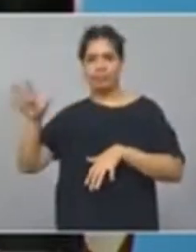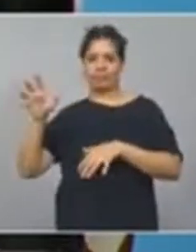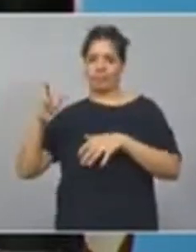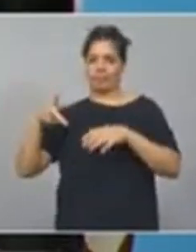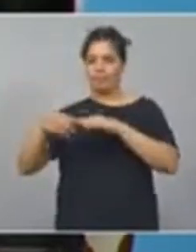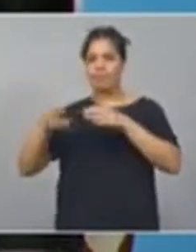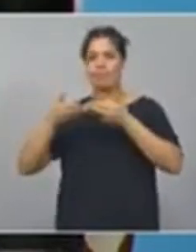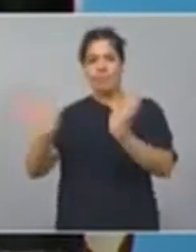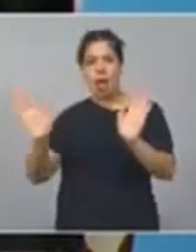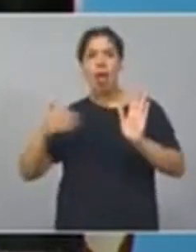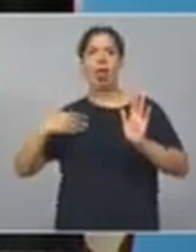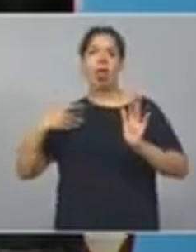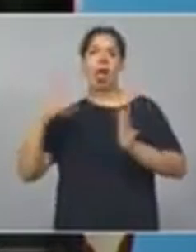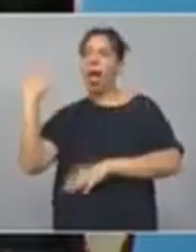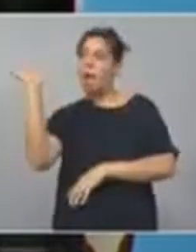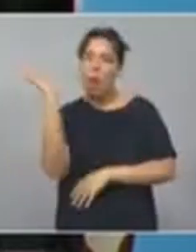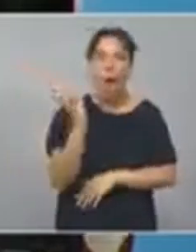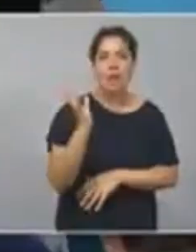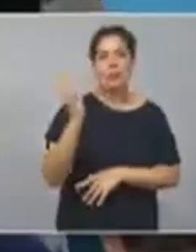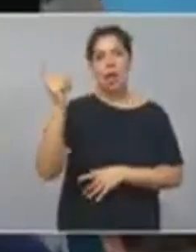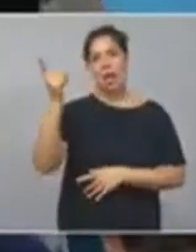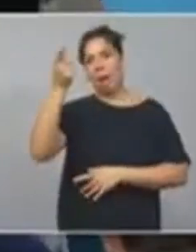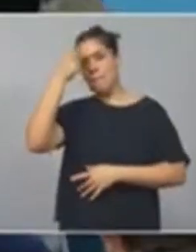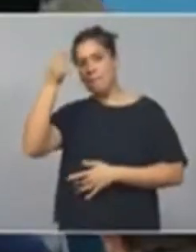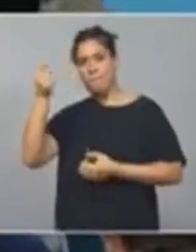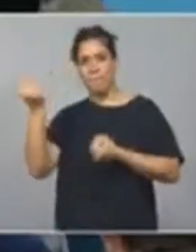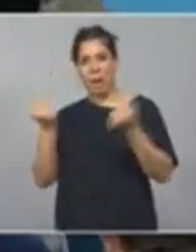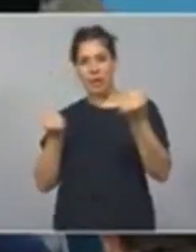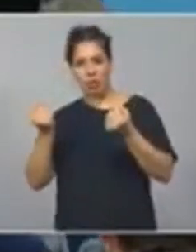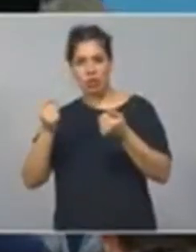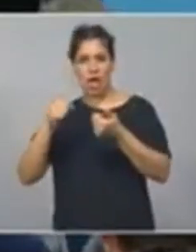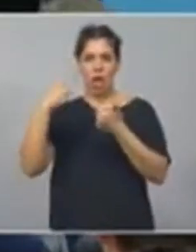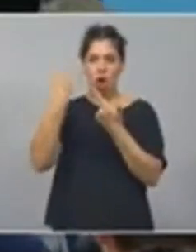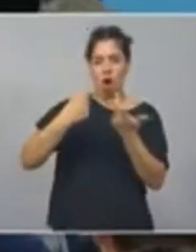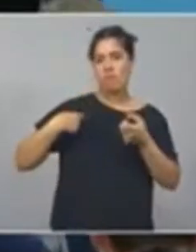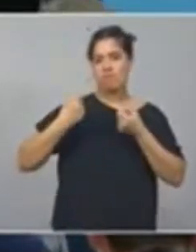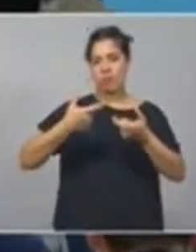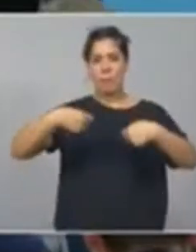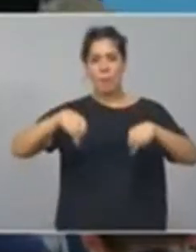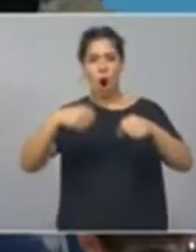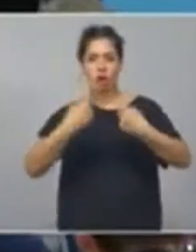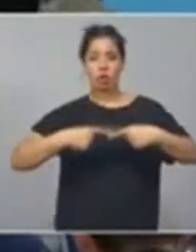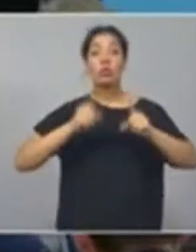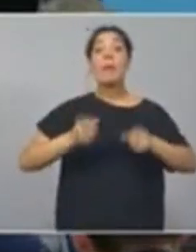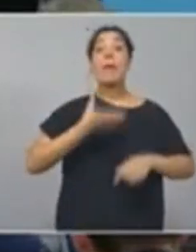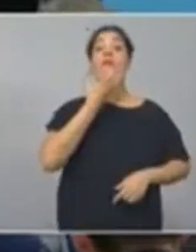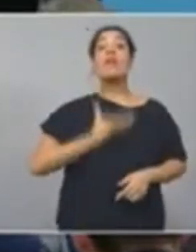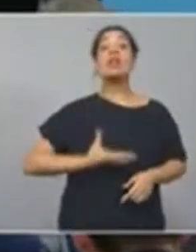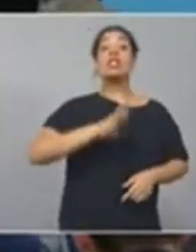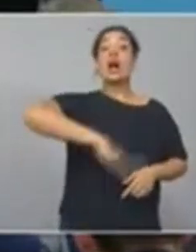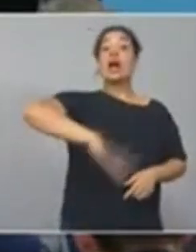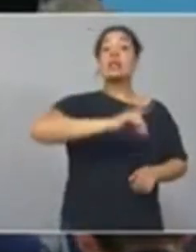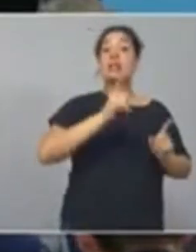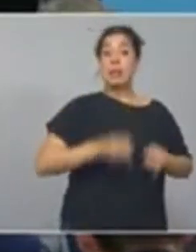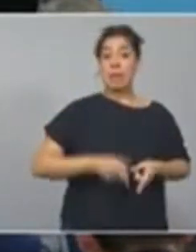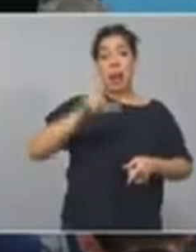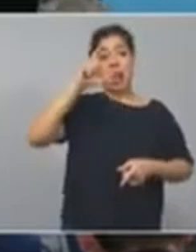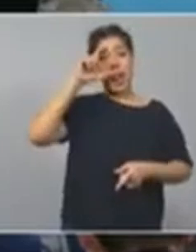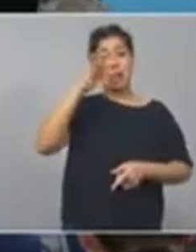patrulleros, motos. Estuvimos en Villa Gesell, inaugurando un centro de atención de la salud en Lezama,